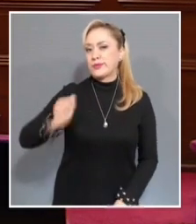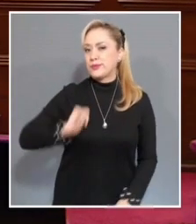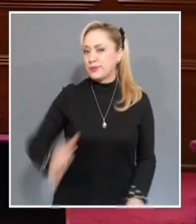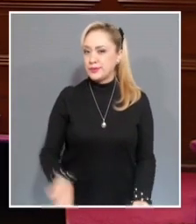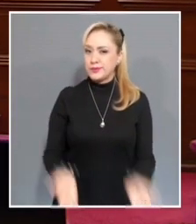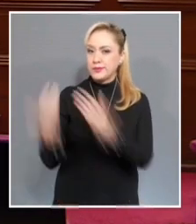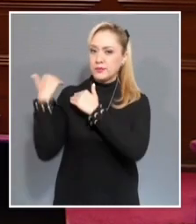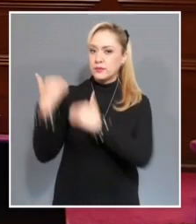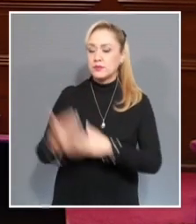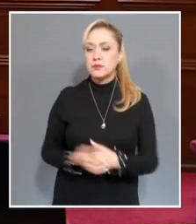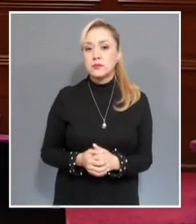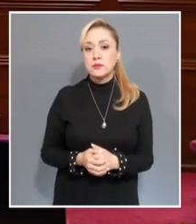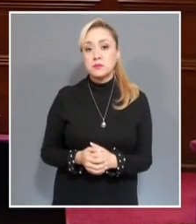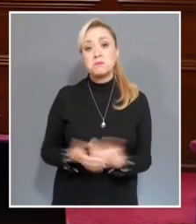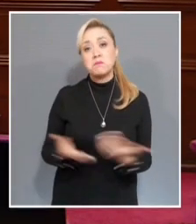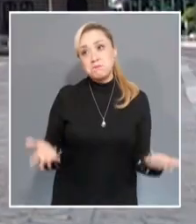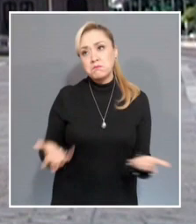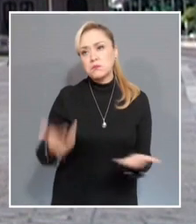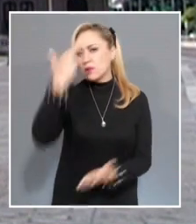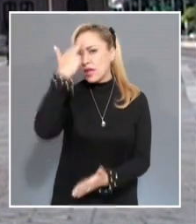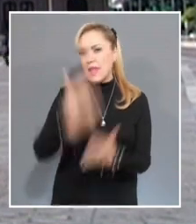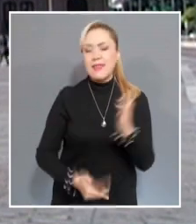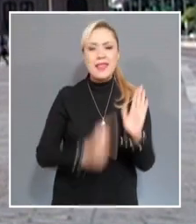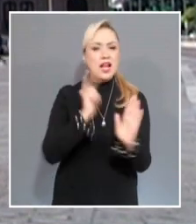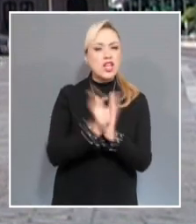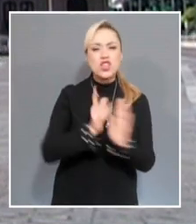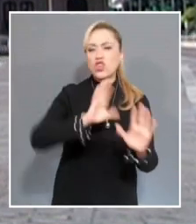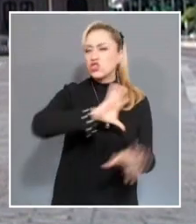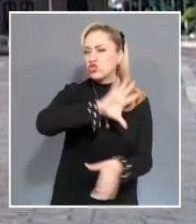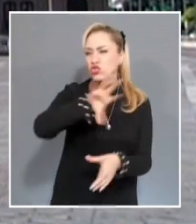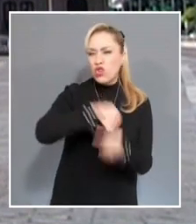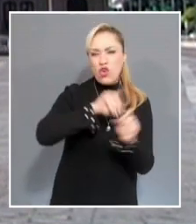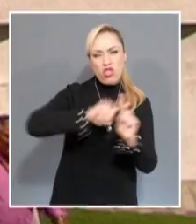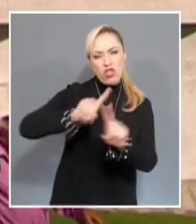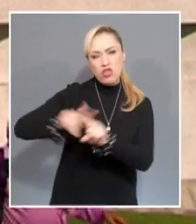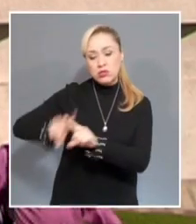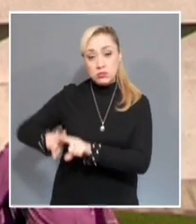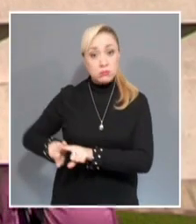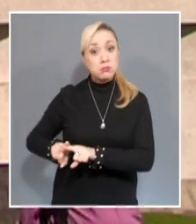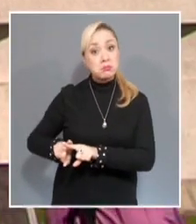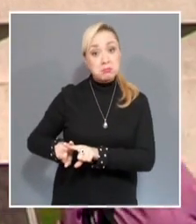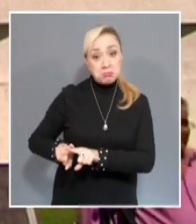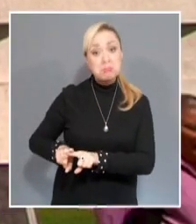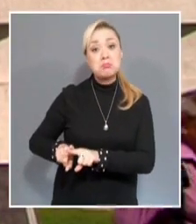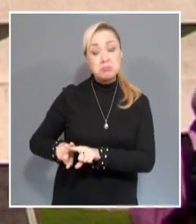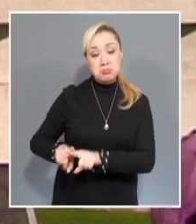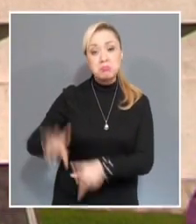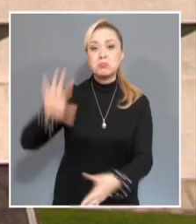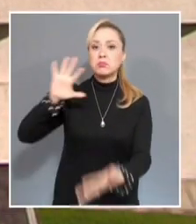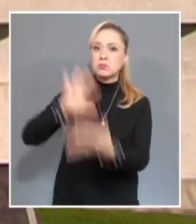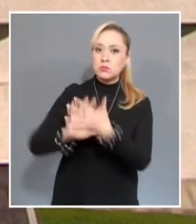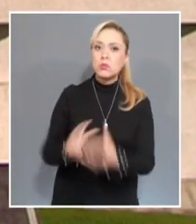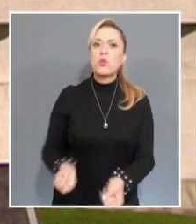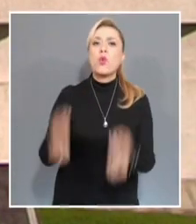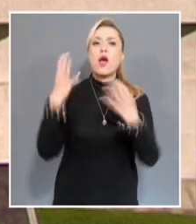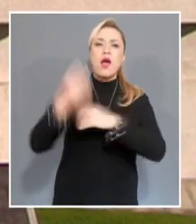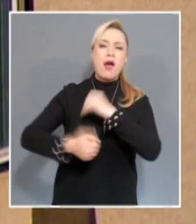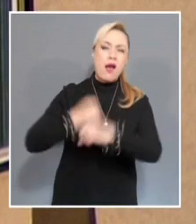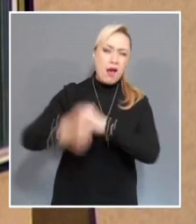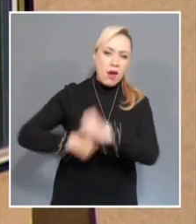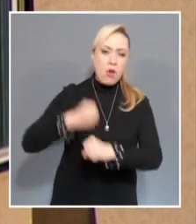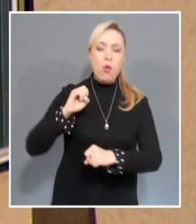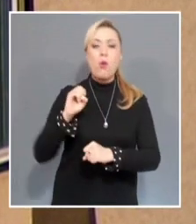tipo de delitos, cualquiera que sea la pena impuesta y sin precisar, además, si se trata de sentencias